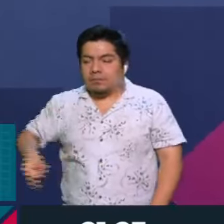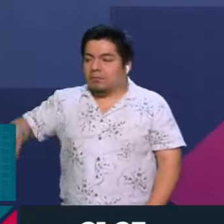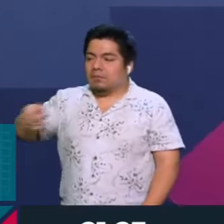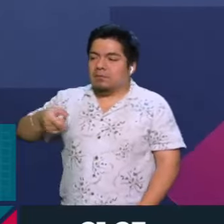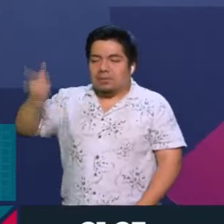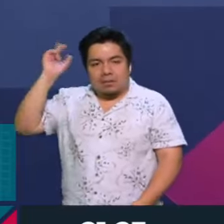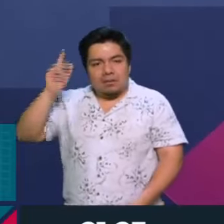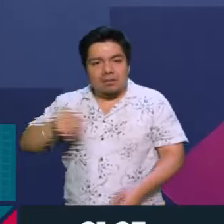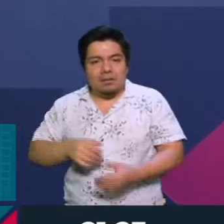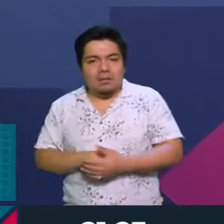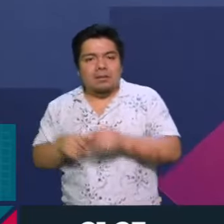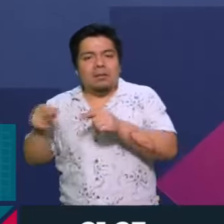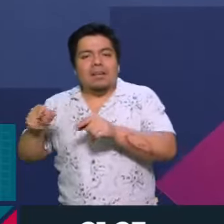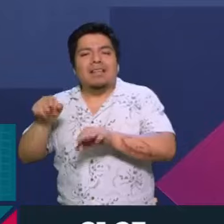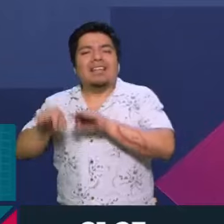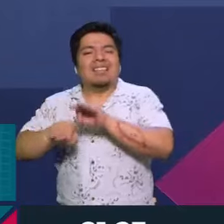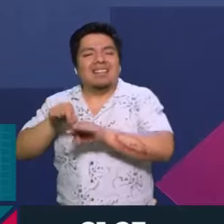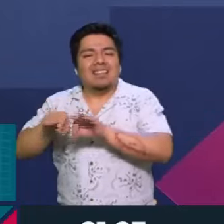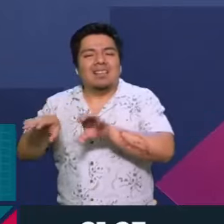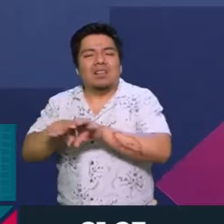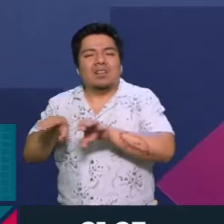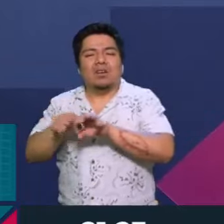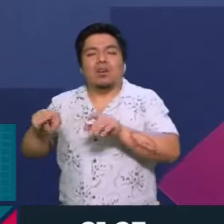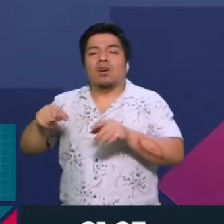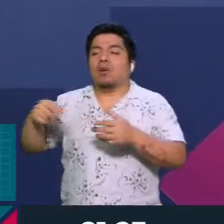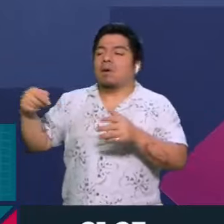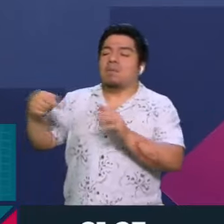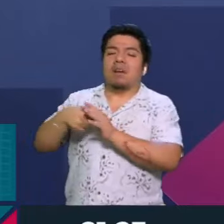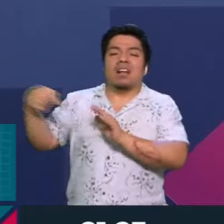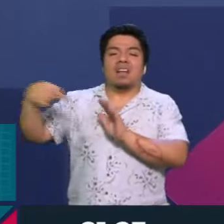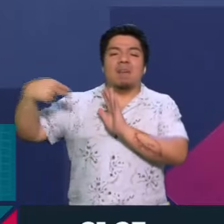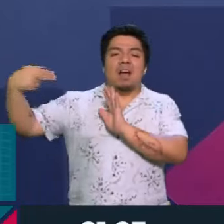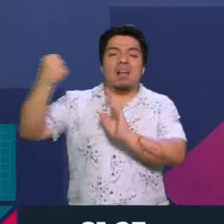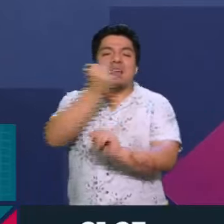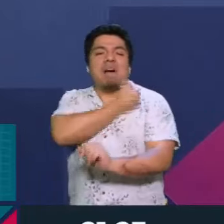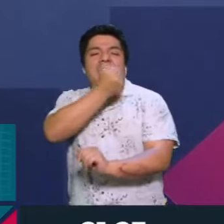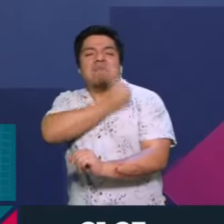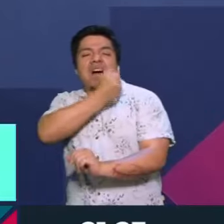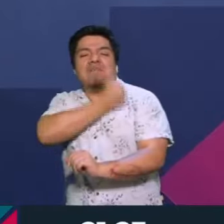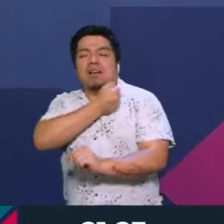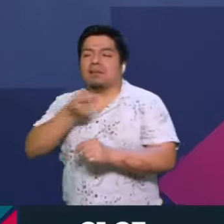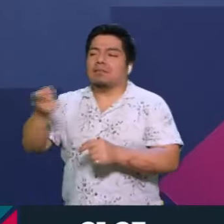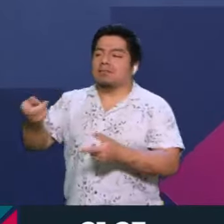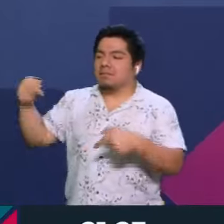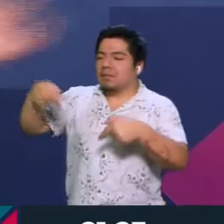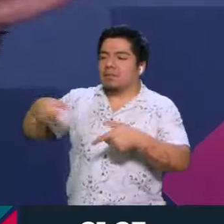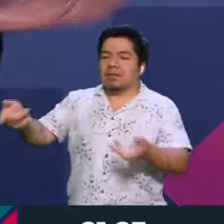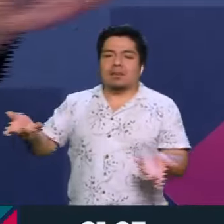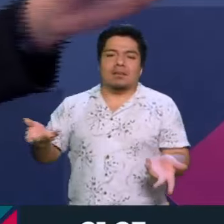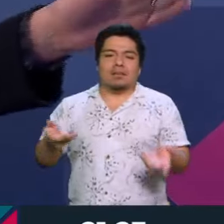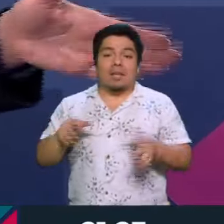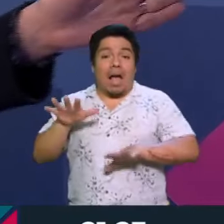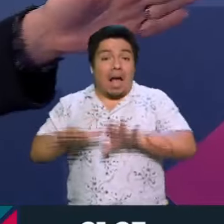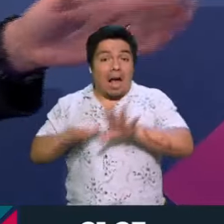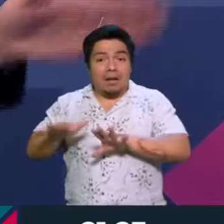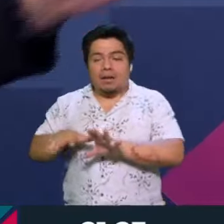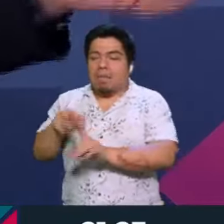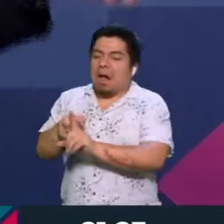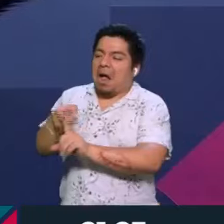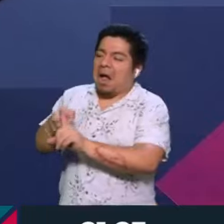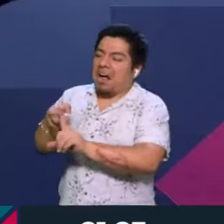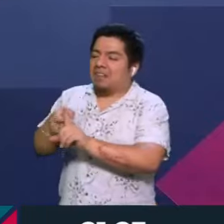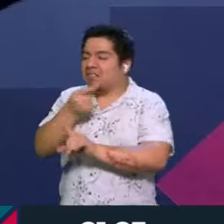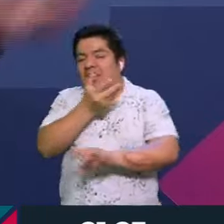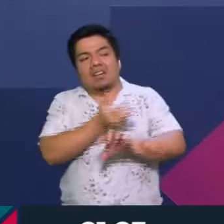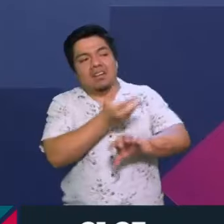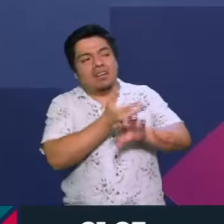patrias que están vendiendo o queriendo meter cuchillo aquí en nuestro país. Nuestra propuesta. Cuando criticamos a los que votaron por Trump, dicen,